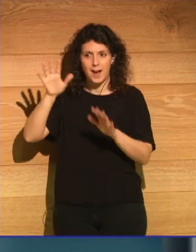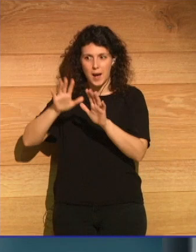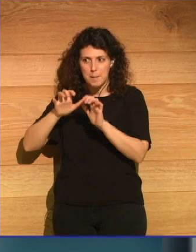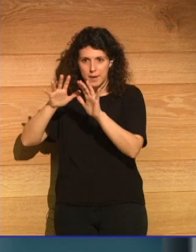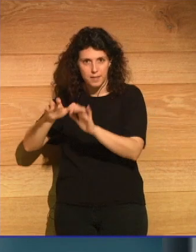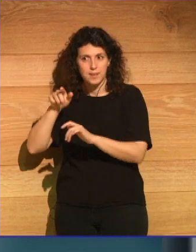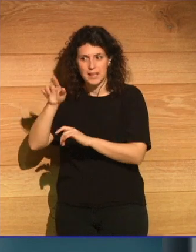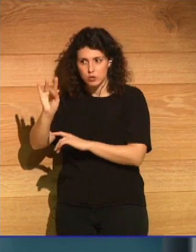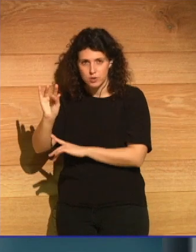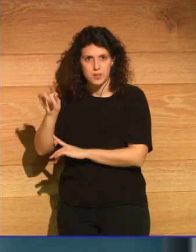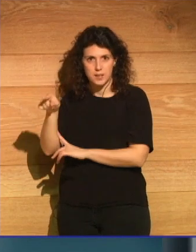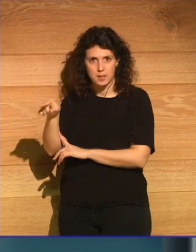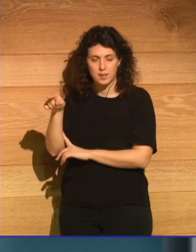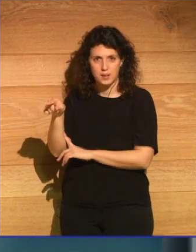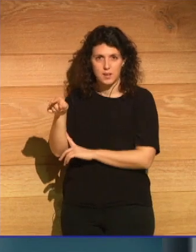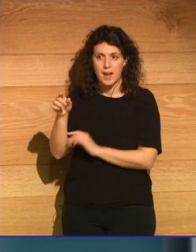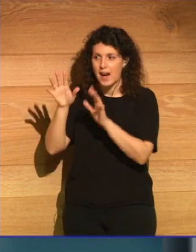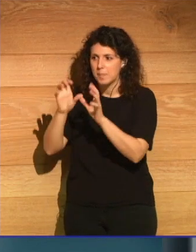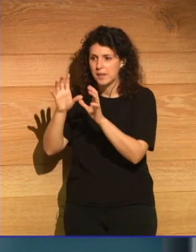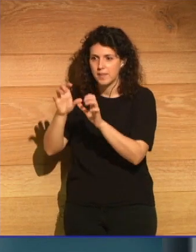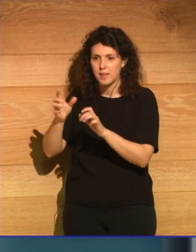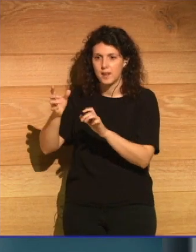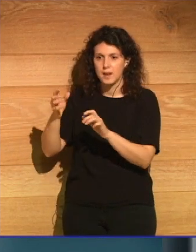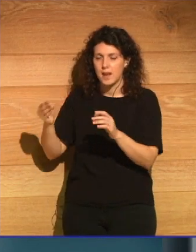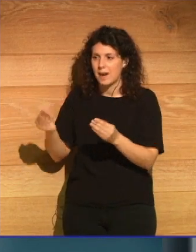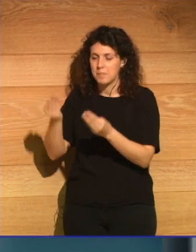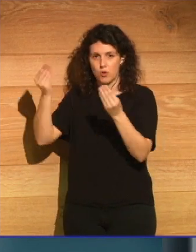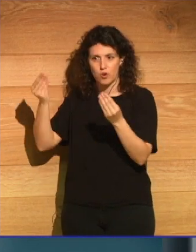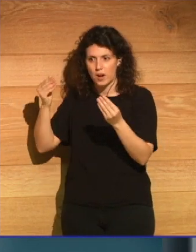a ser mejores antepasados.